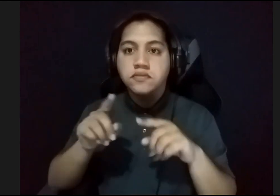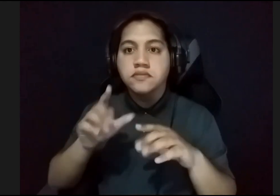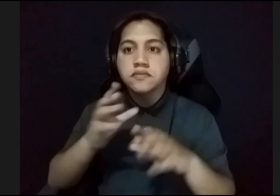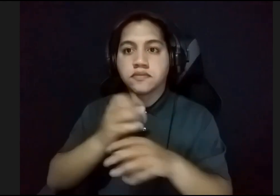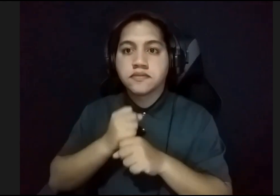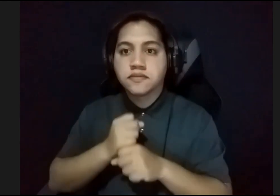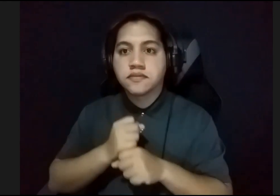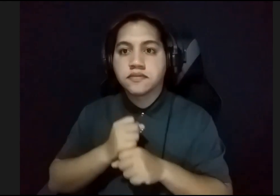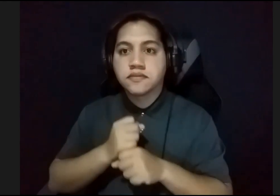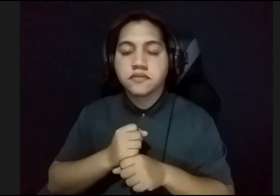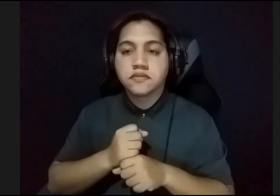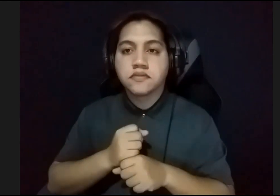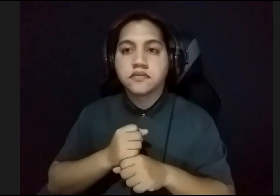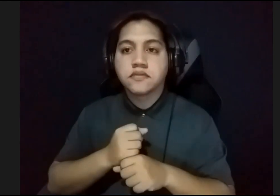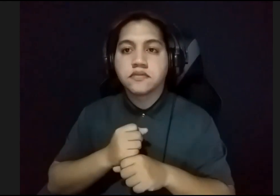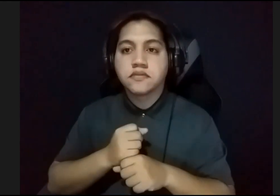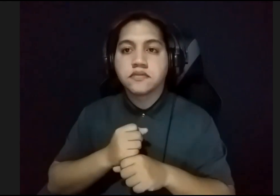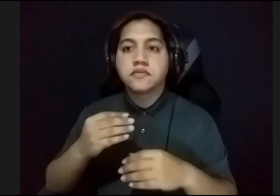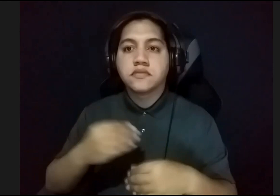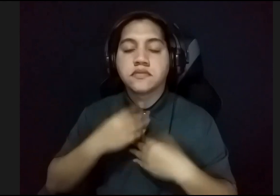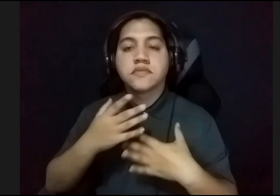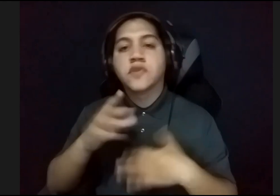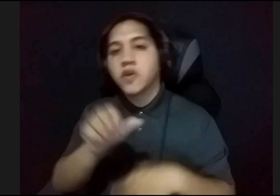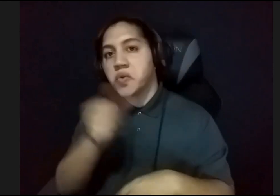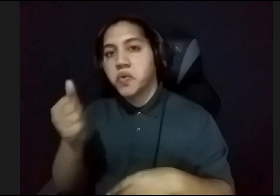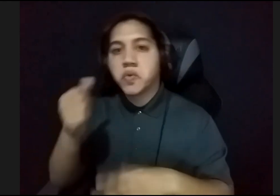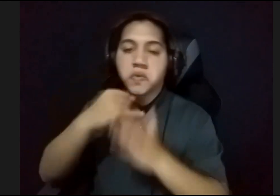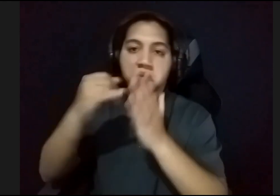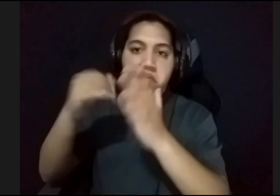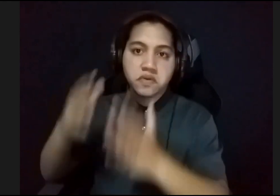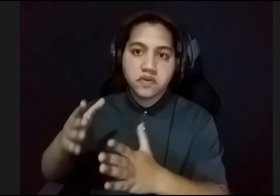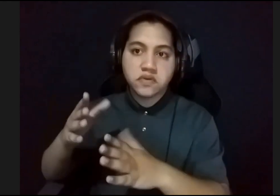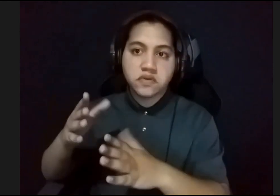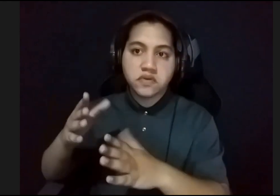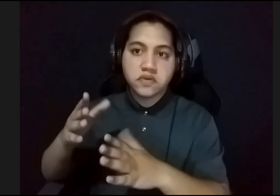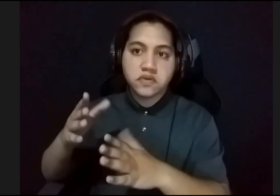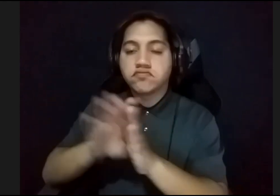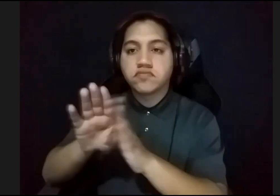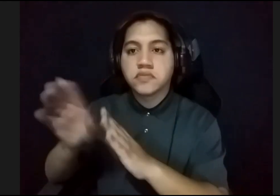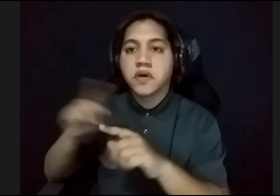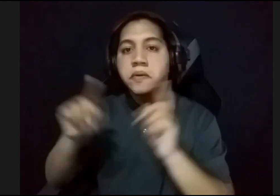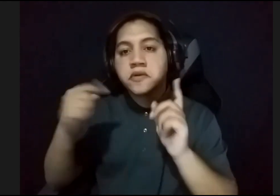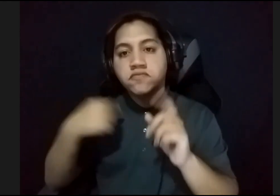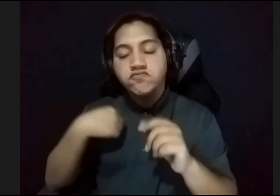recibió también influencia de estos otros artistas que se fueron desarrollando. Pero yo diría,